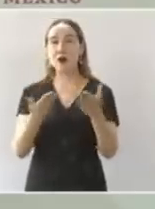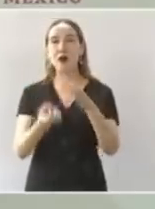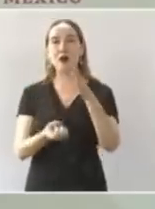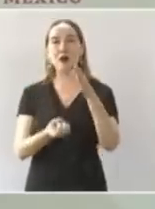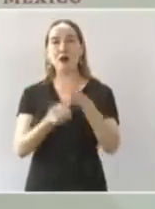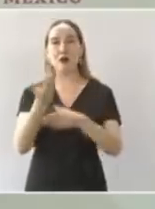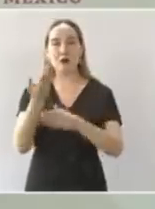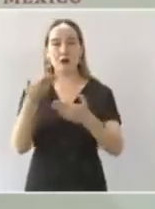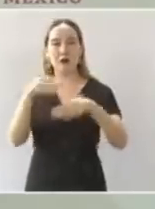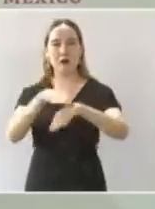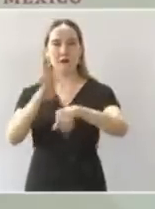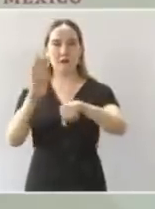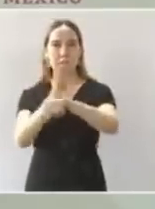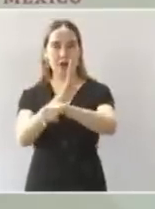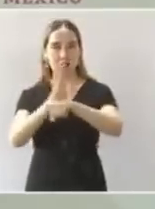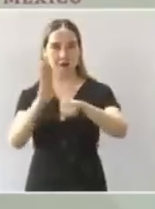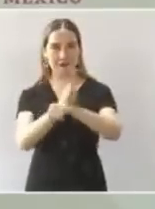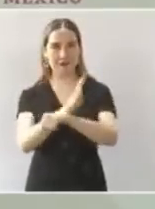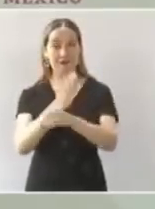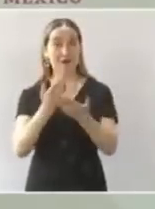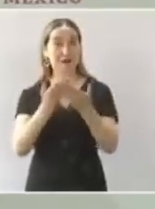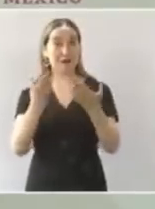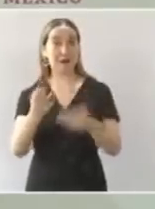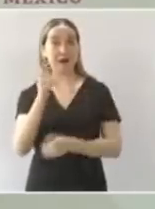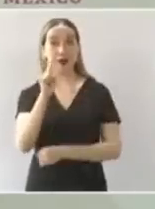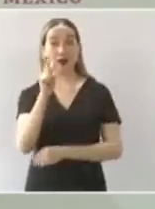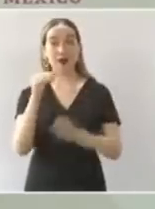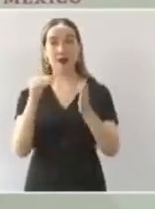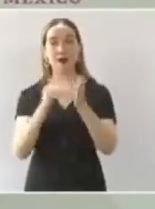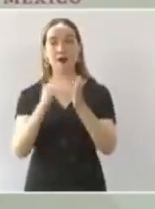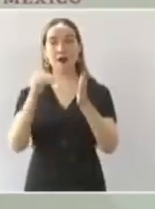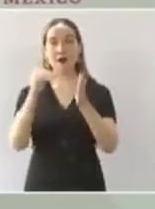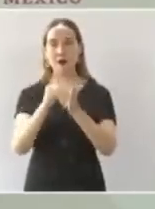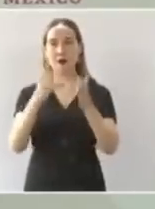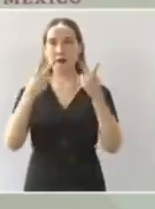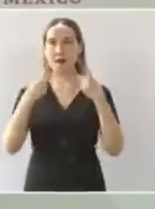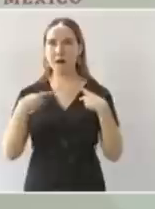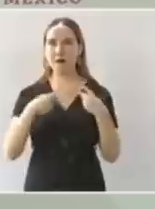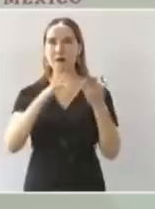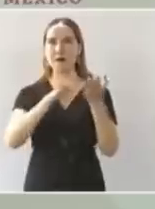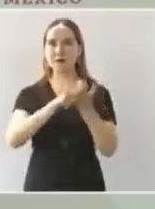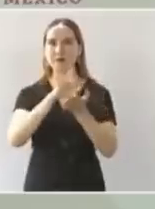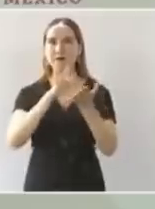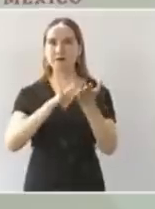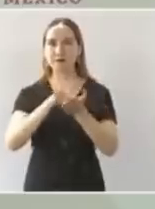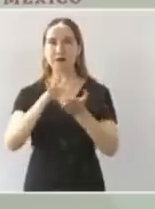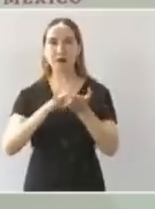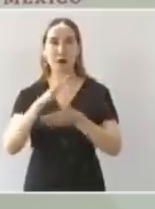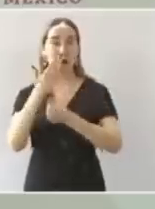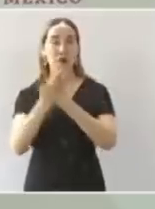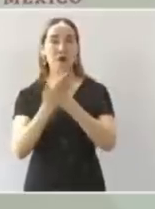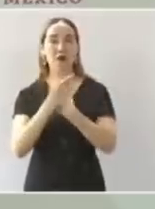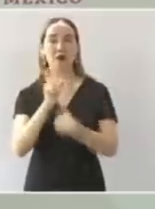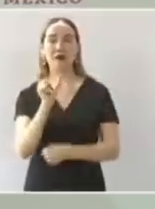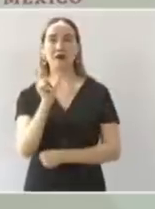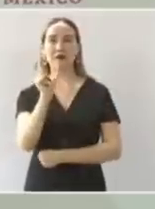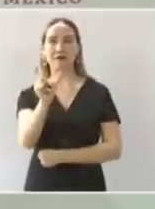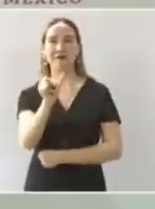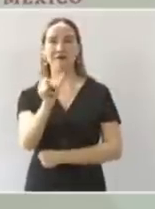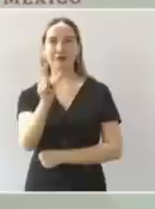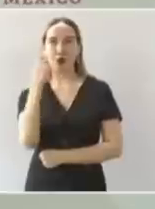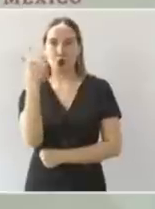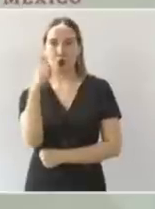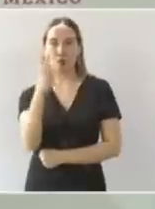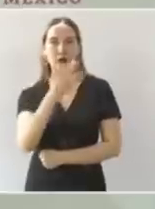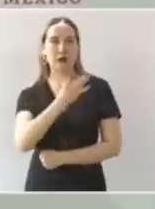ya 25 millones de beneficiarios van a tener su tarjeta van a